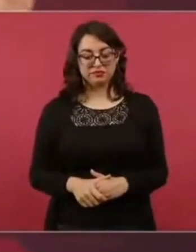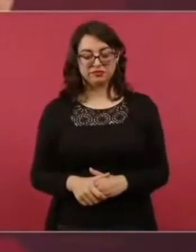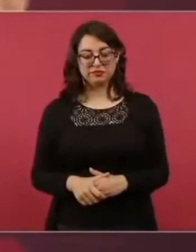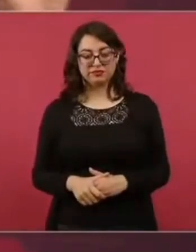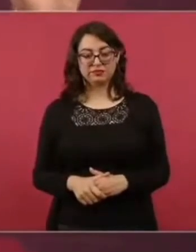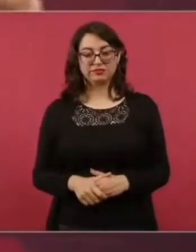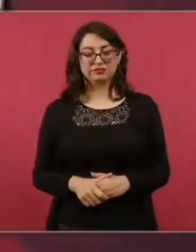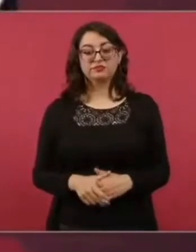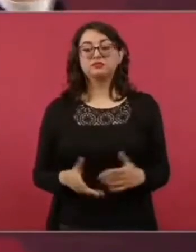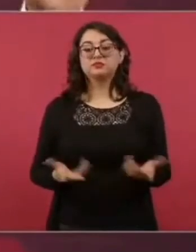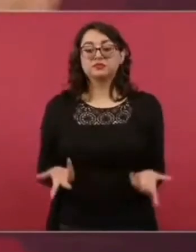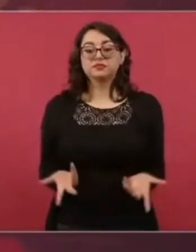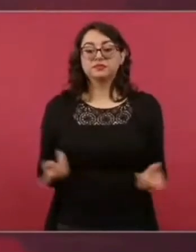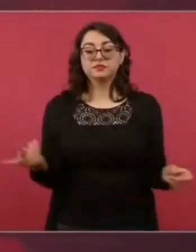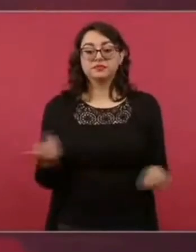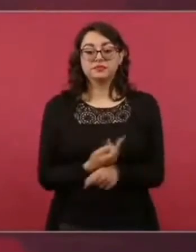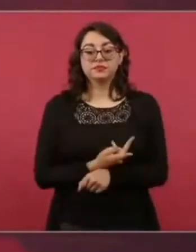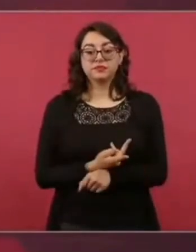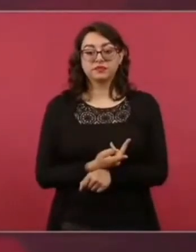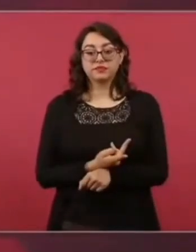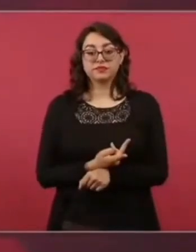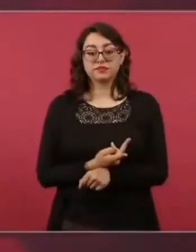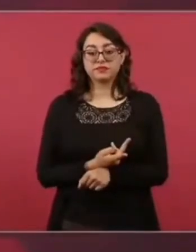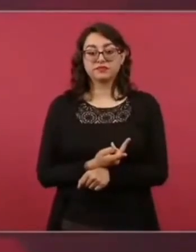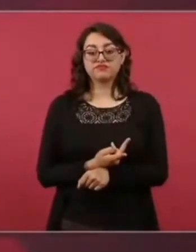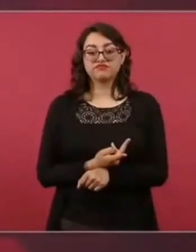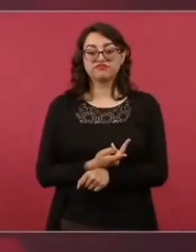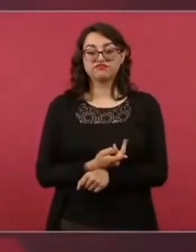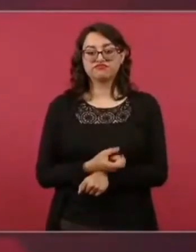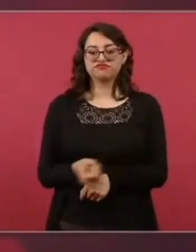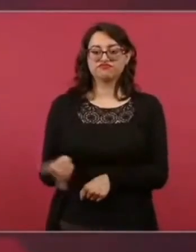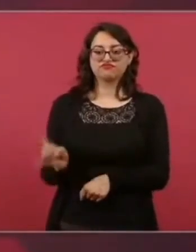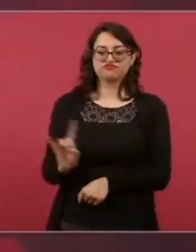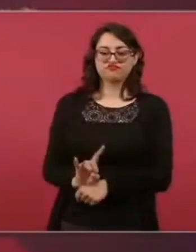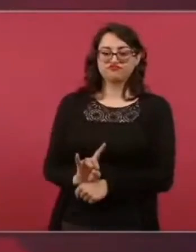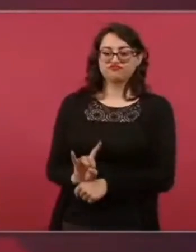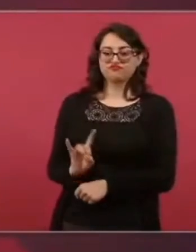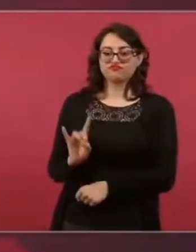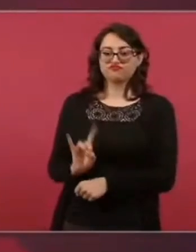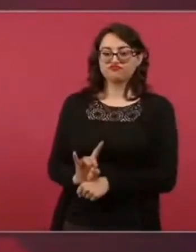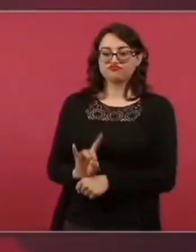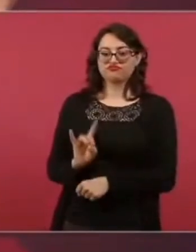apariencia eran